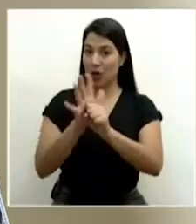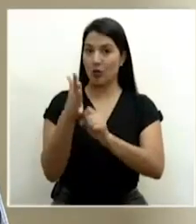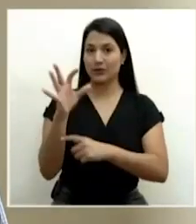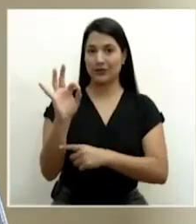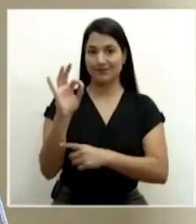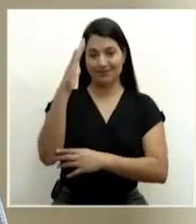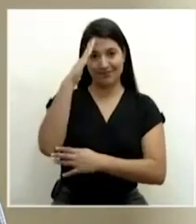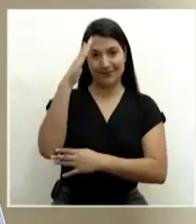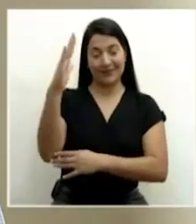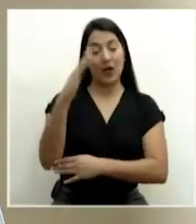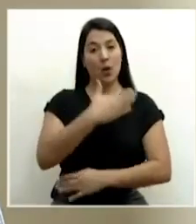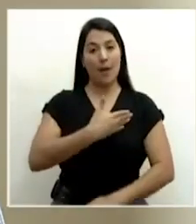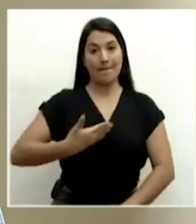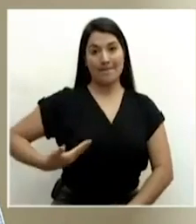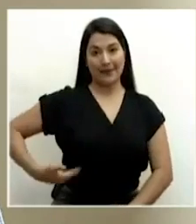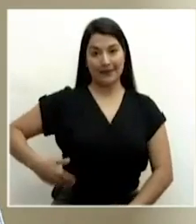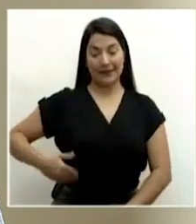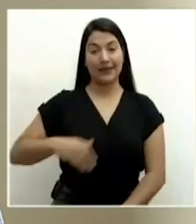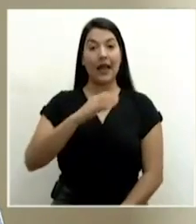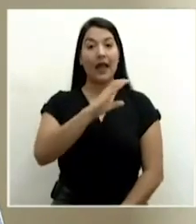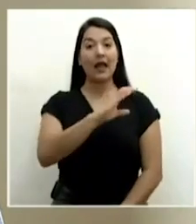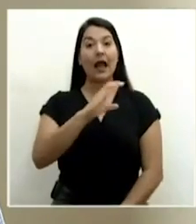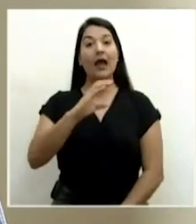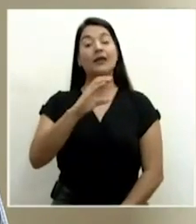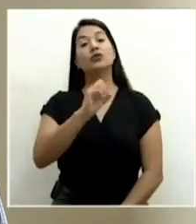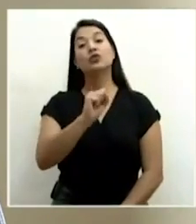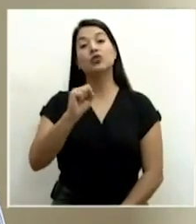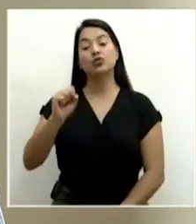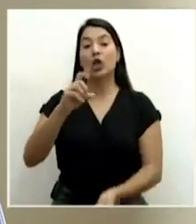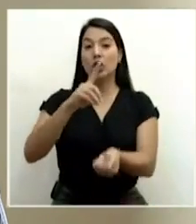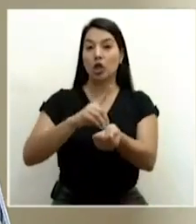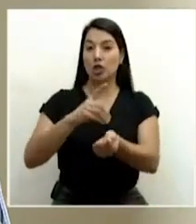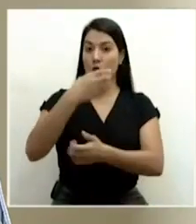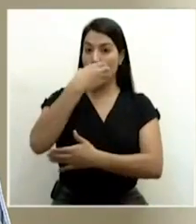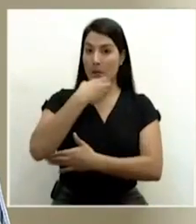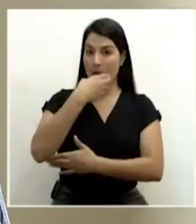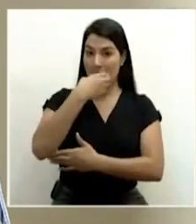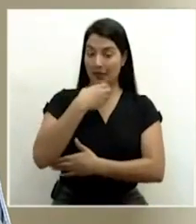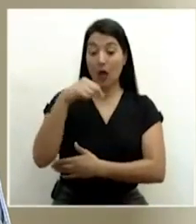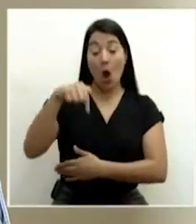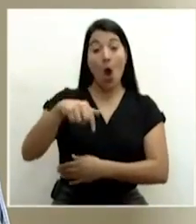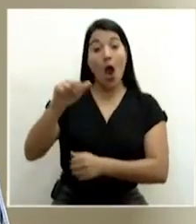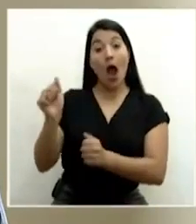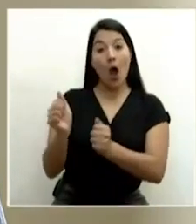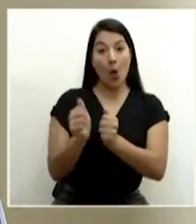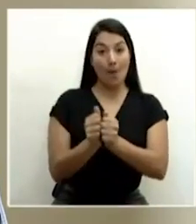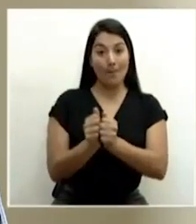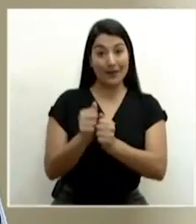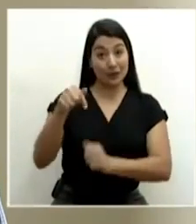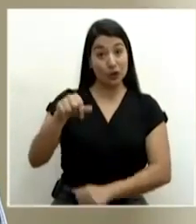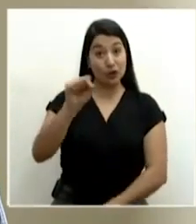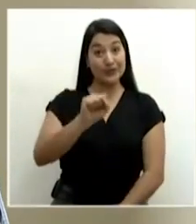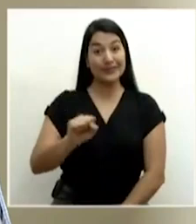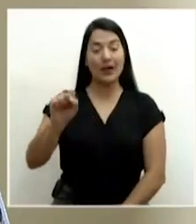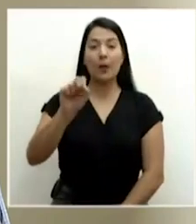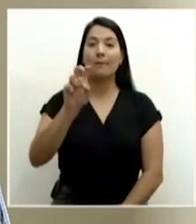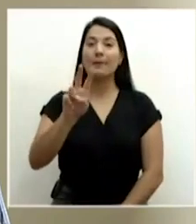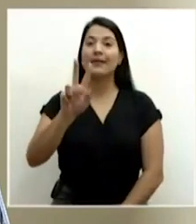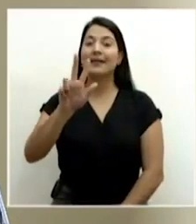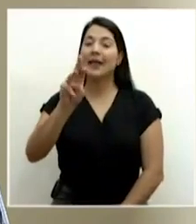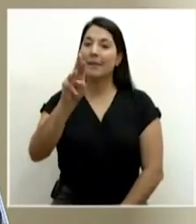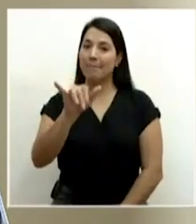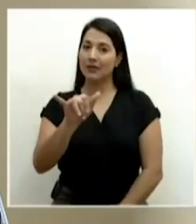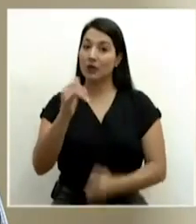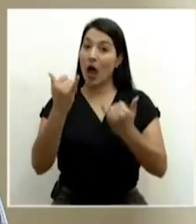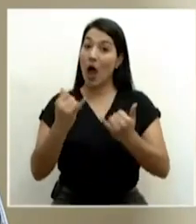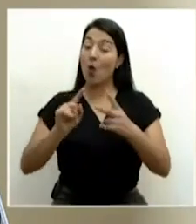presidente ejecutivo de la Caja Costarricense de Seguro Social, el doctor Román Macaya, quien nos acompaña este sábado 23 de mayo. Iniciamos